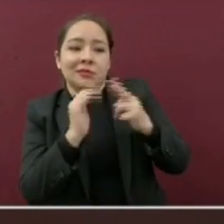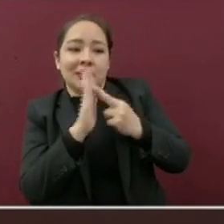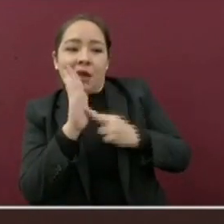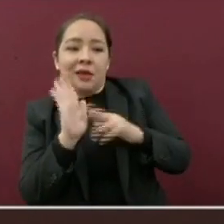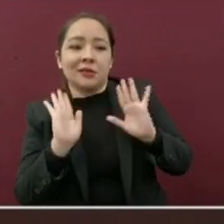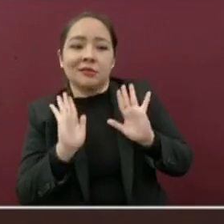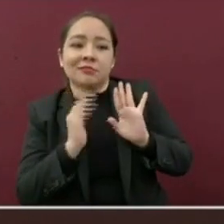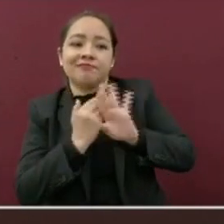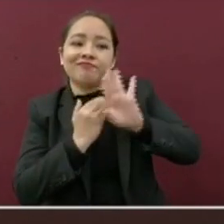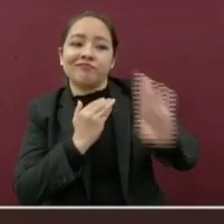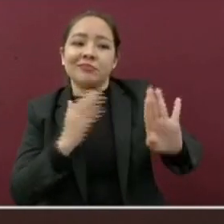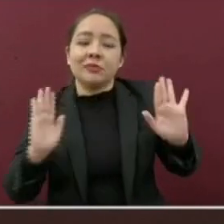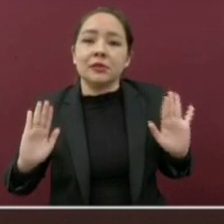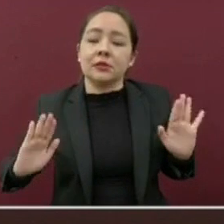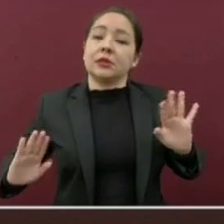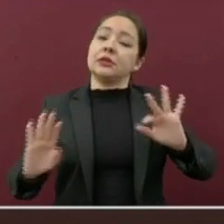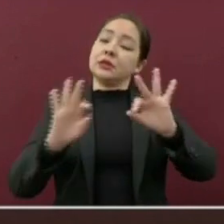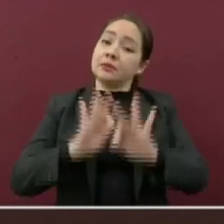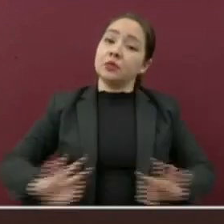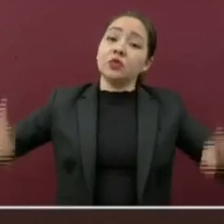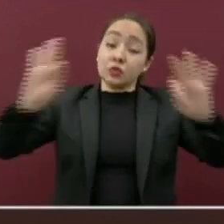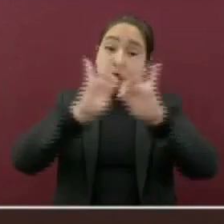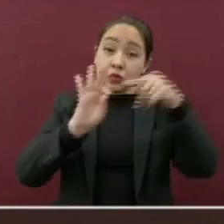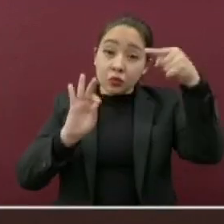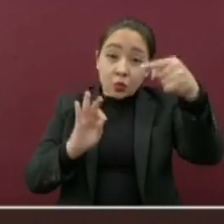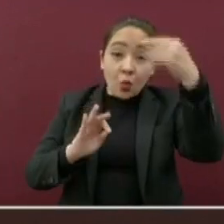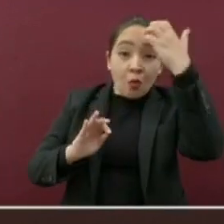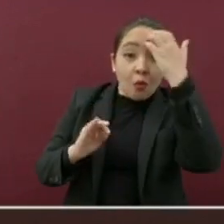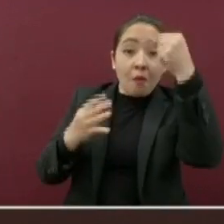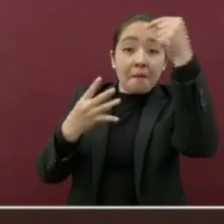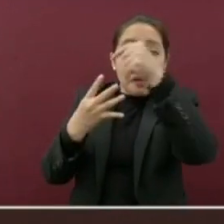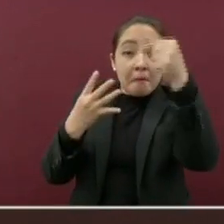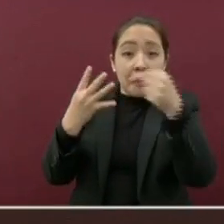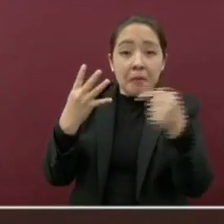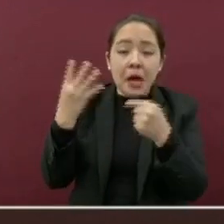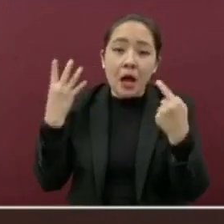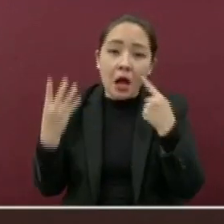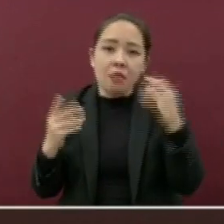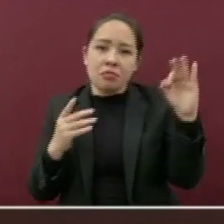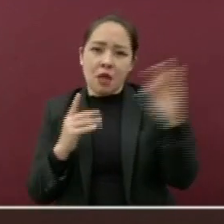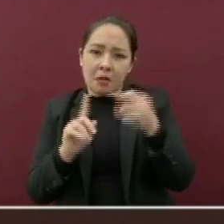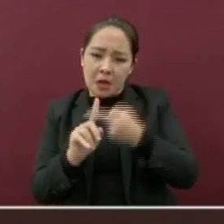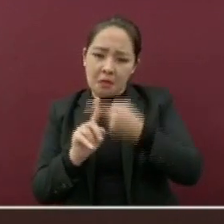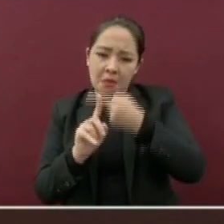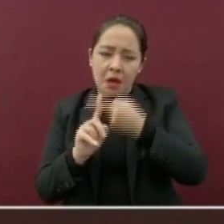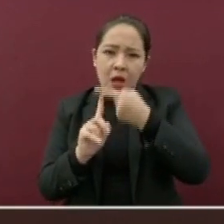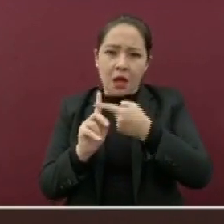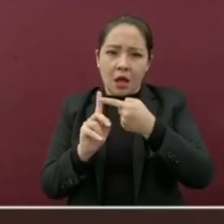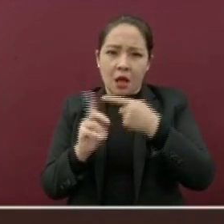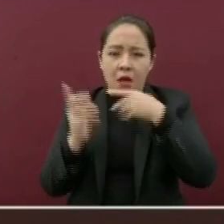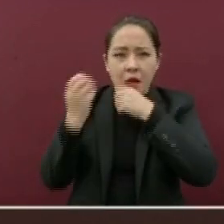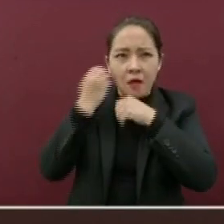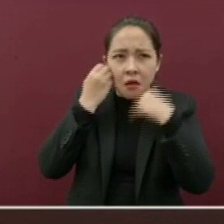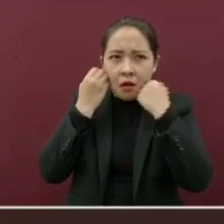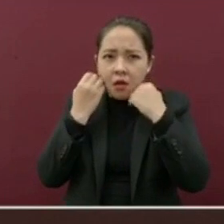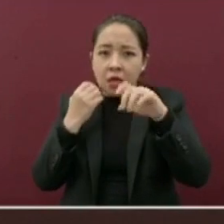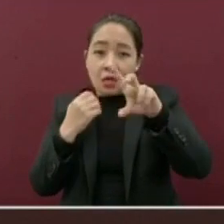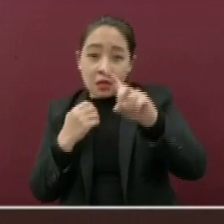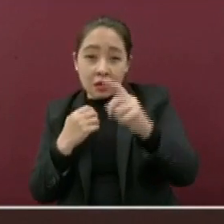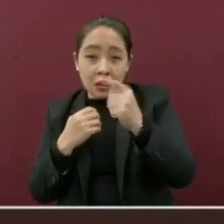es importante que tenga estas consideraciones. Si al tomarle la temperatura marca 37 grados o más,